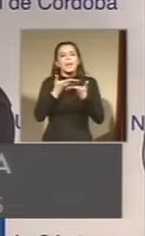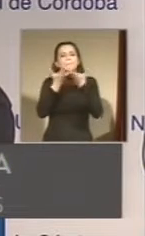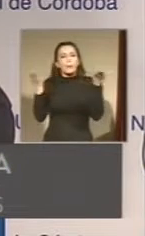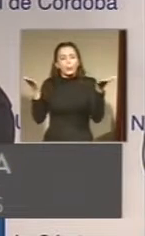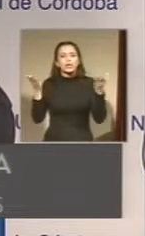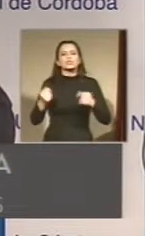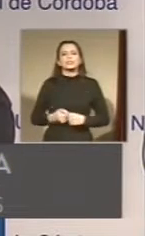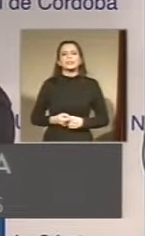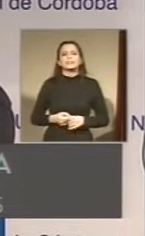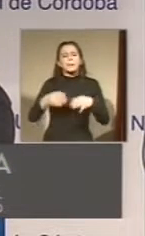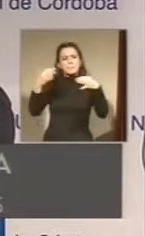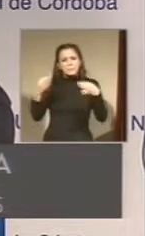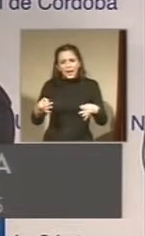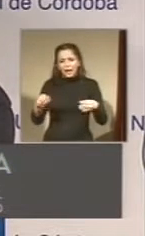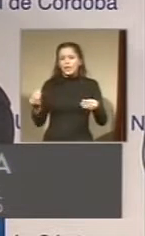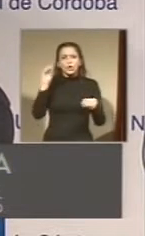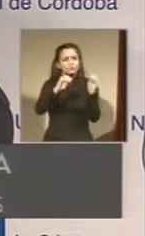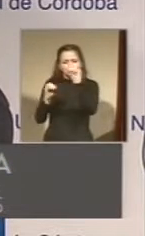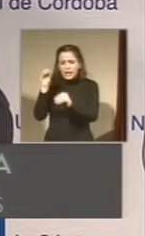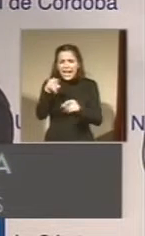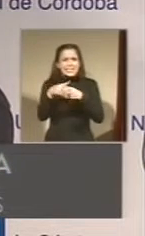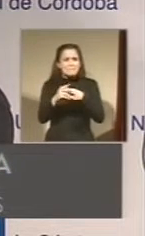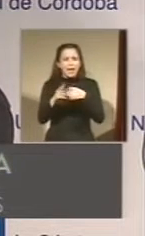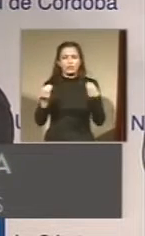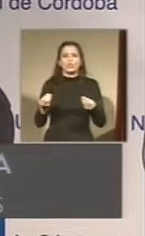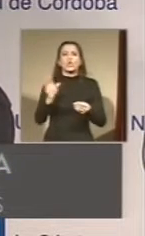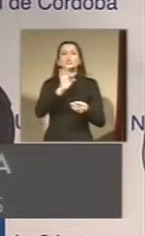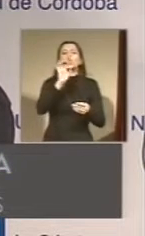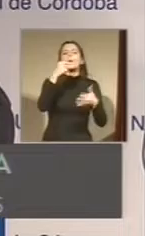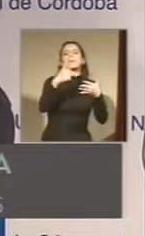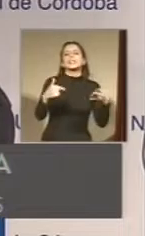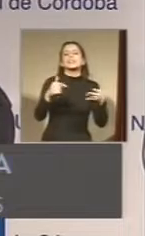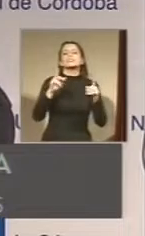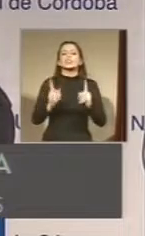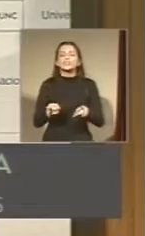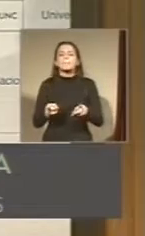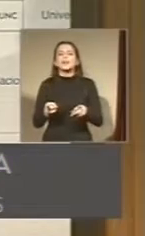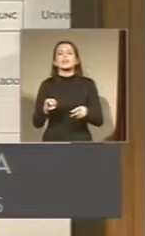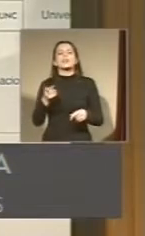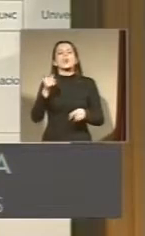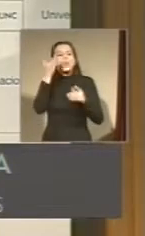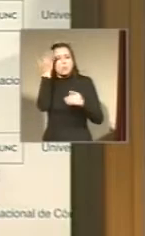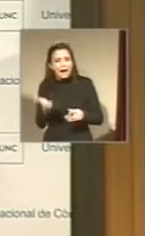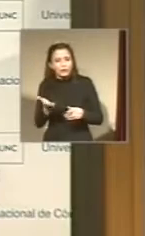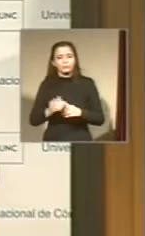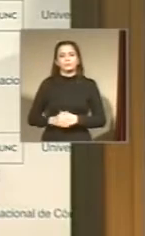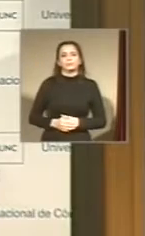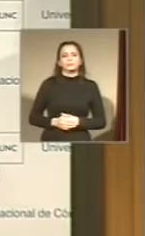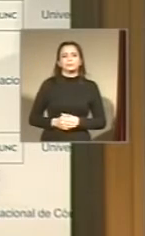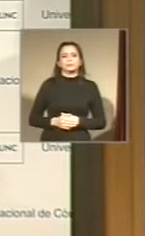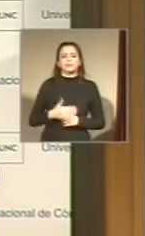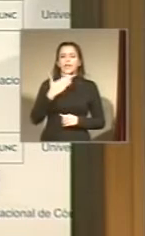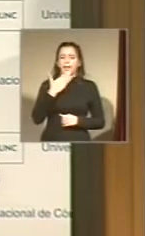estén convenientemente equipados no solamente materialmente sino desde el punto de vista humano. Gracias.